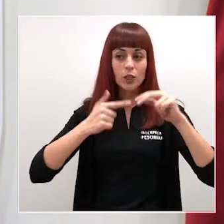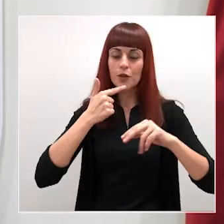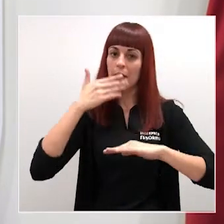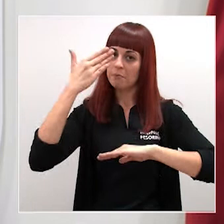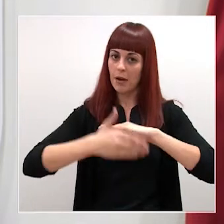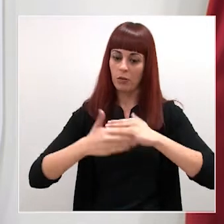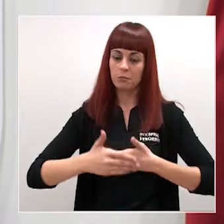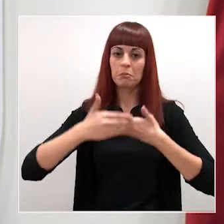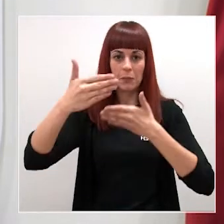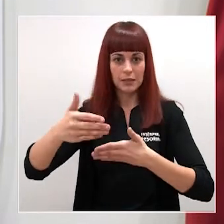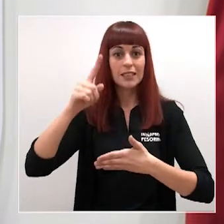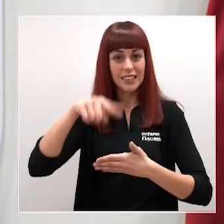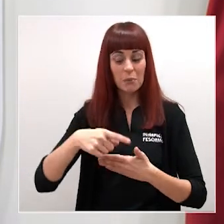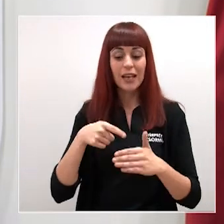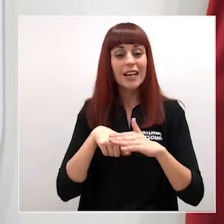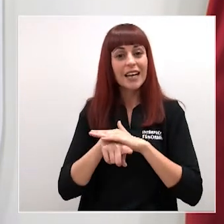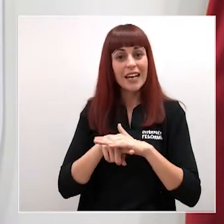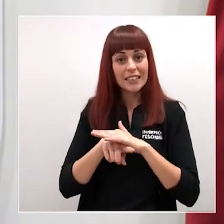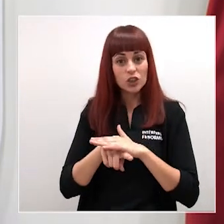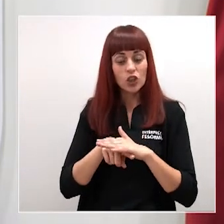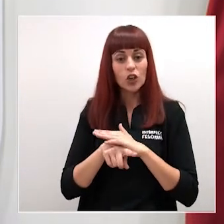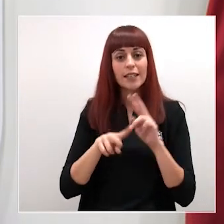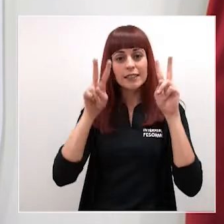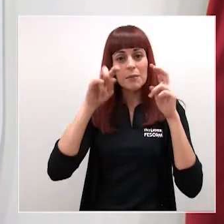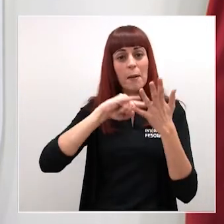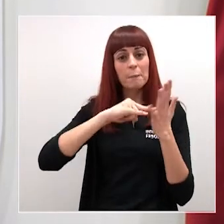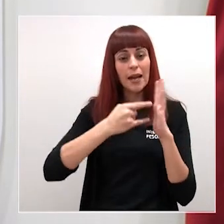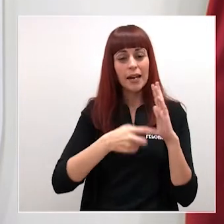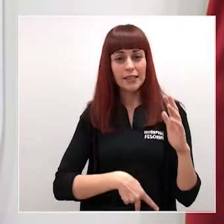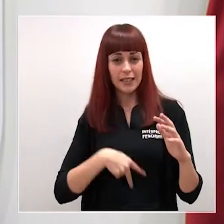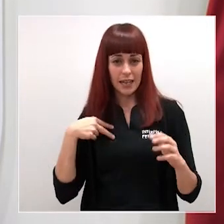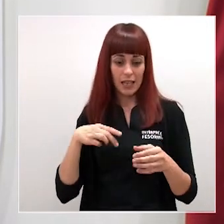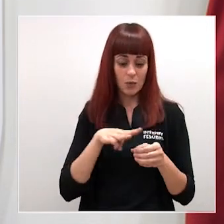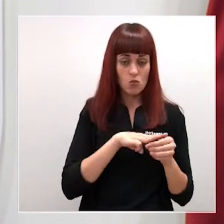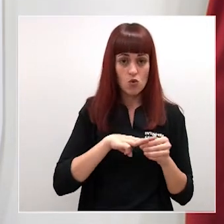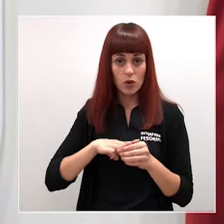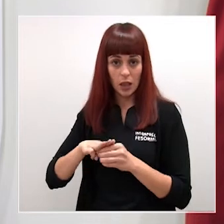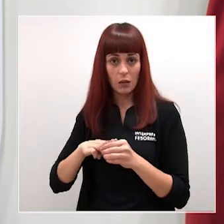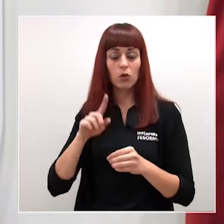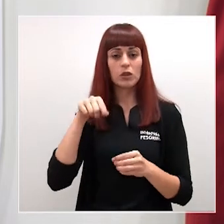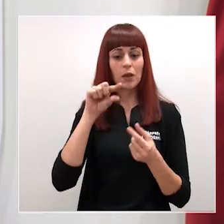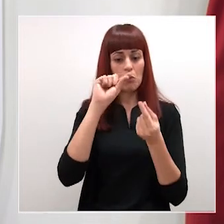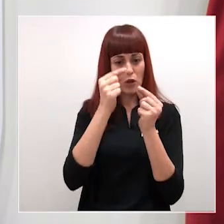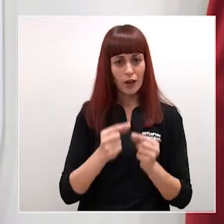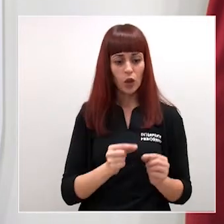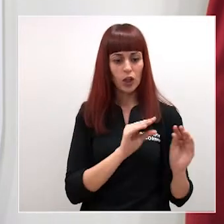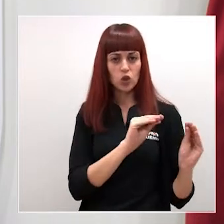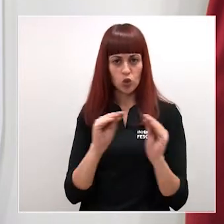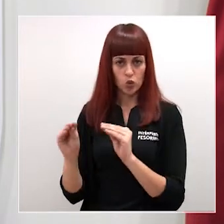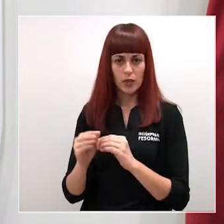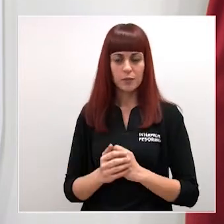aceleración de los procedimientos de tramitación de los planes generales de los municipios y sus modificaciones puntuales.